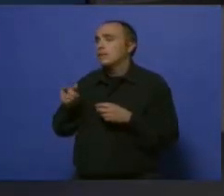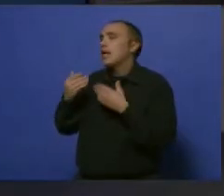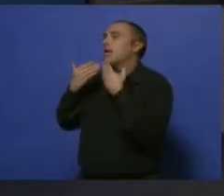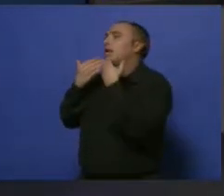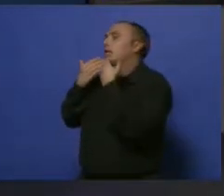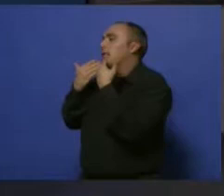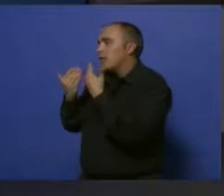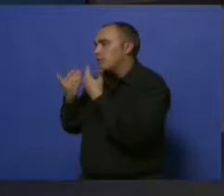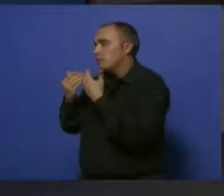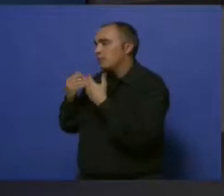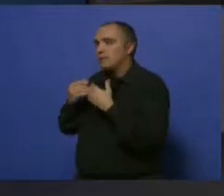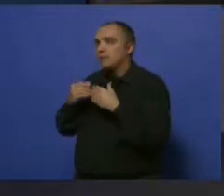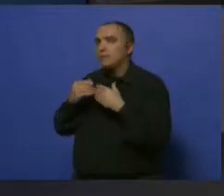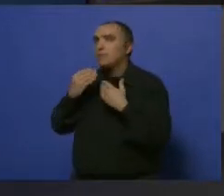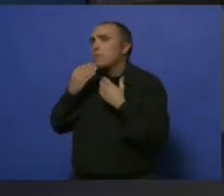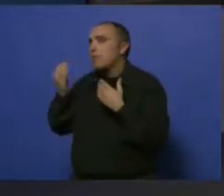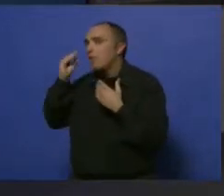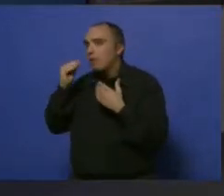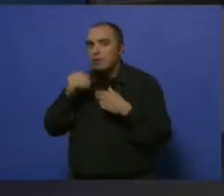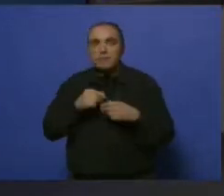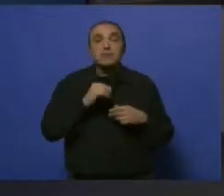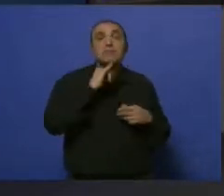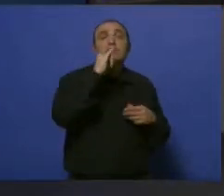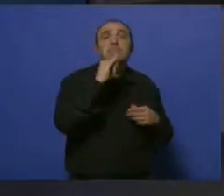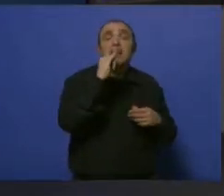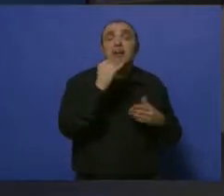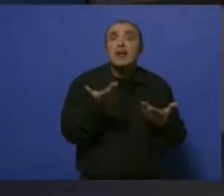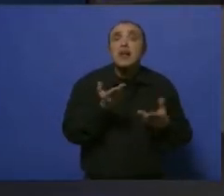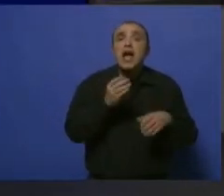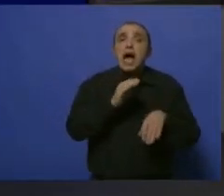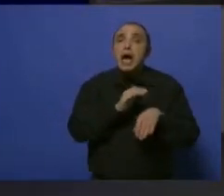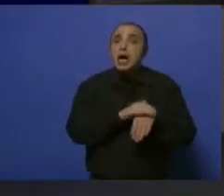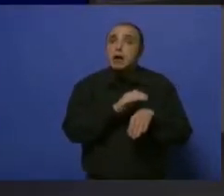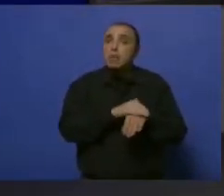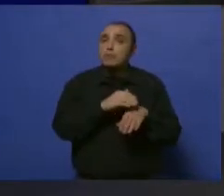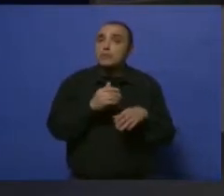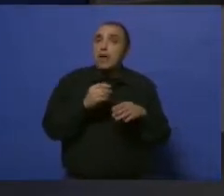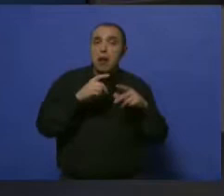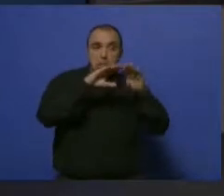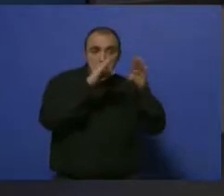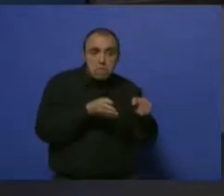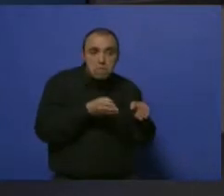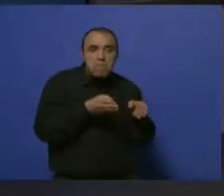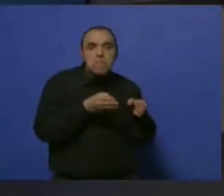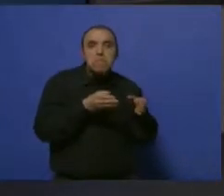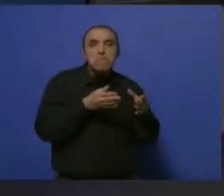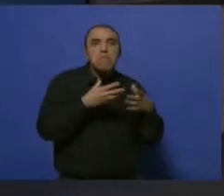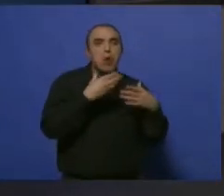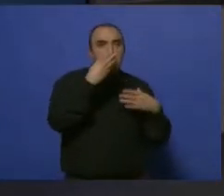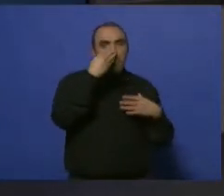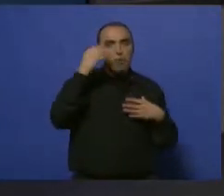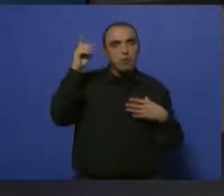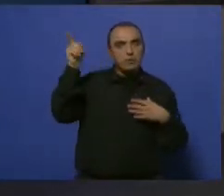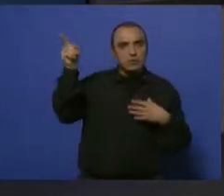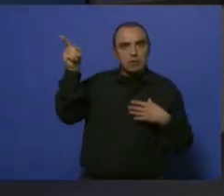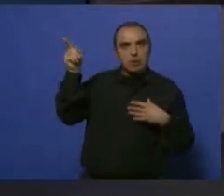buena noche. Bueno, hablábamos con la responsable, quien ha nombrado el Ministerio de la Provincia de Córdoba para que sea la vocera. La doctora, la